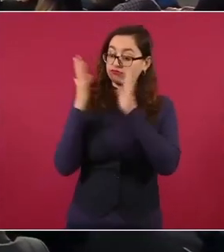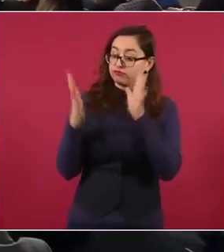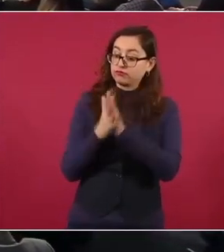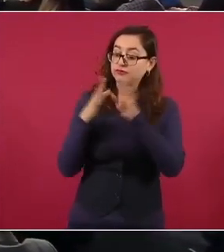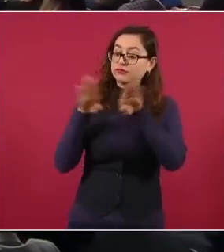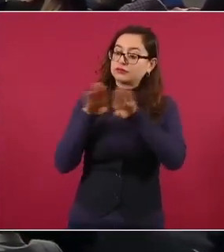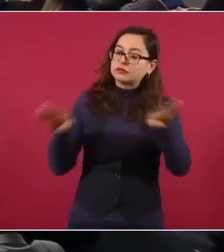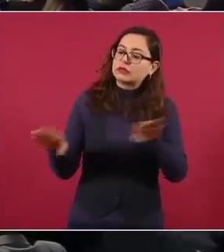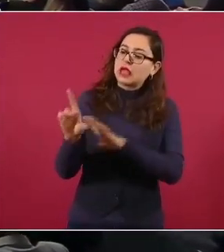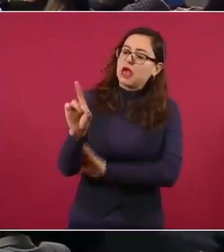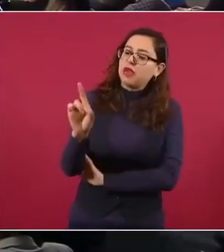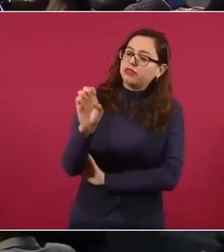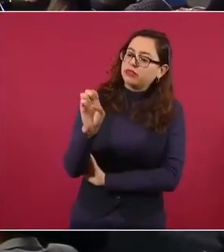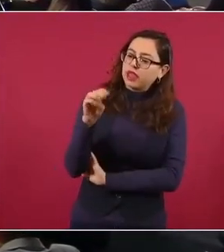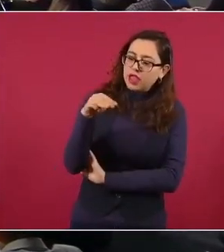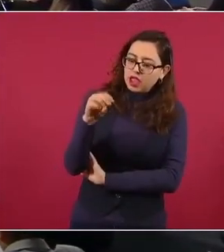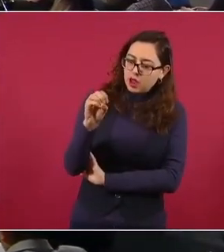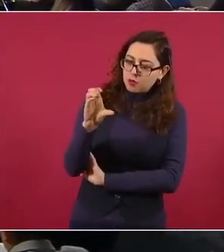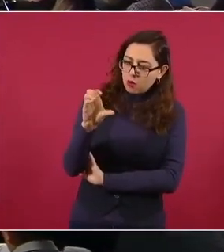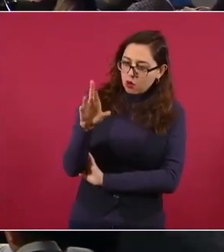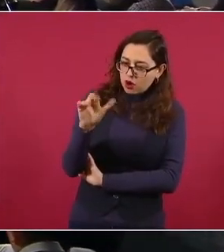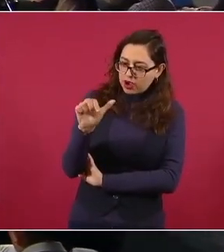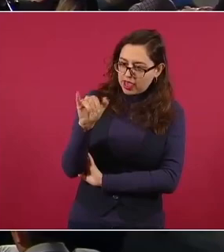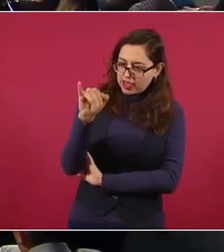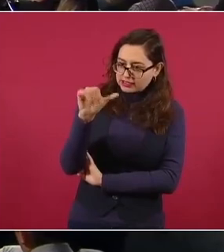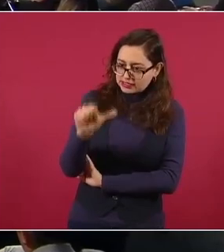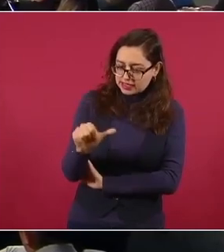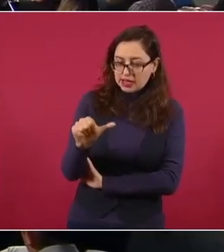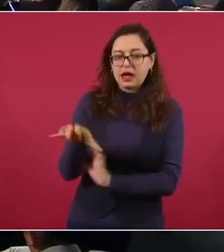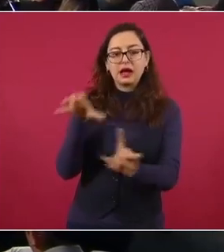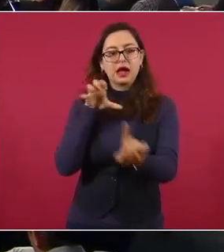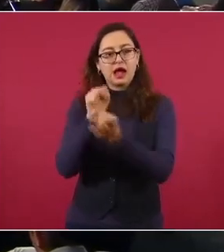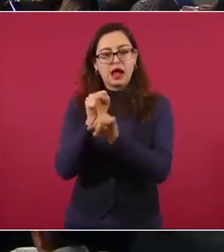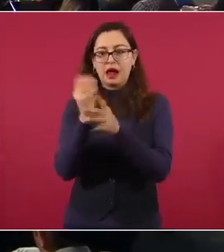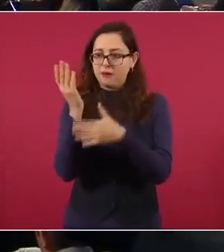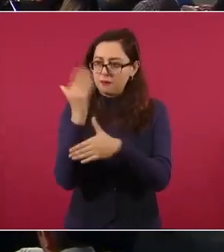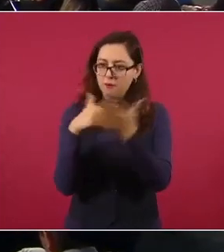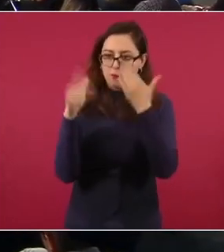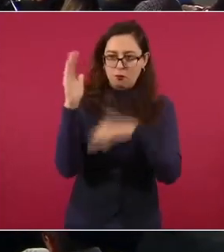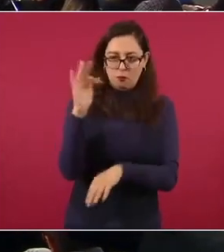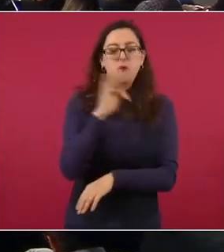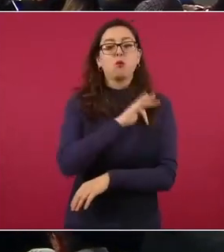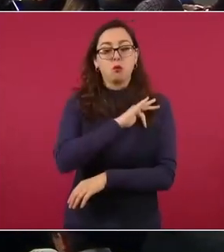si atiende al pueblo